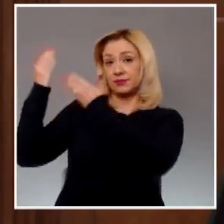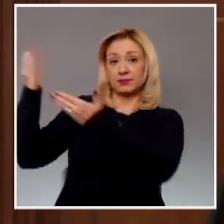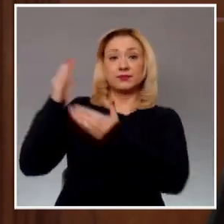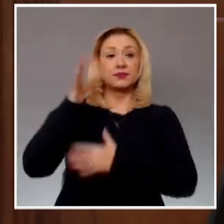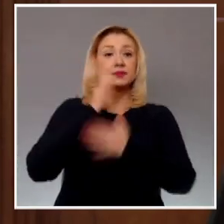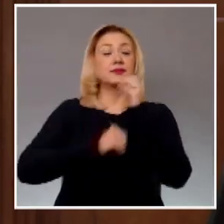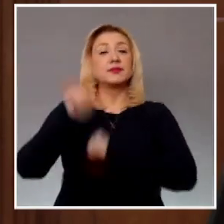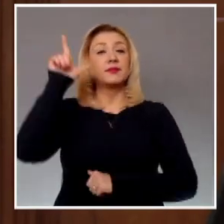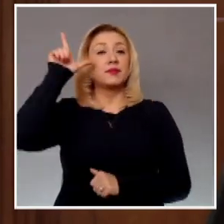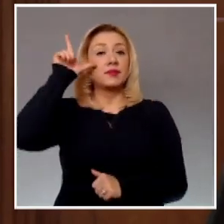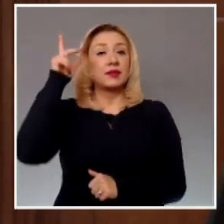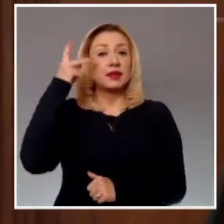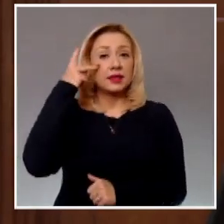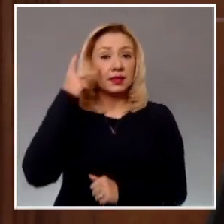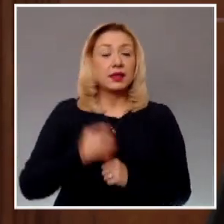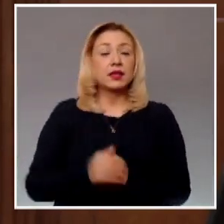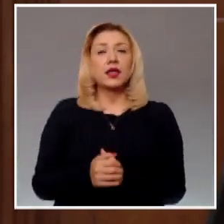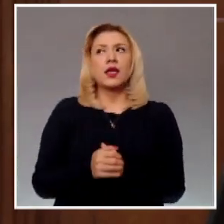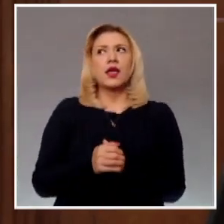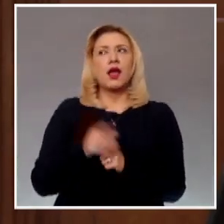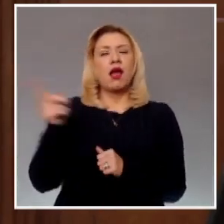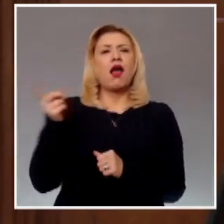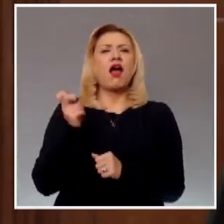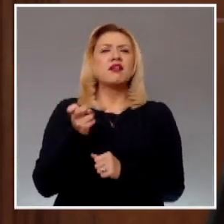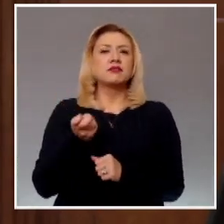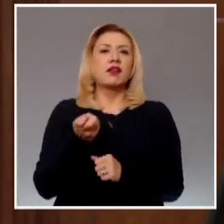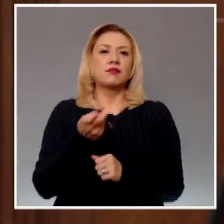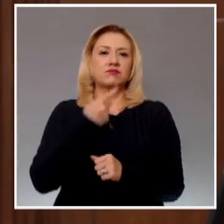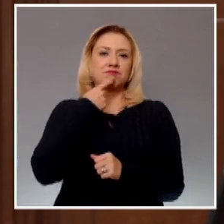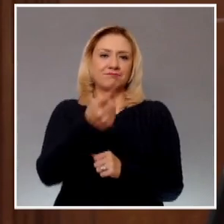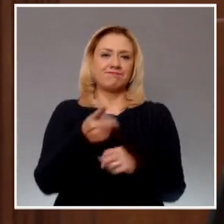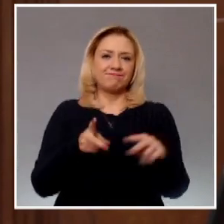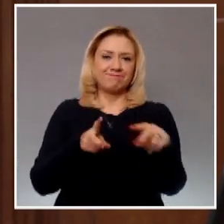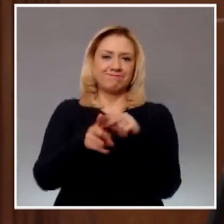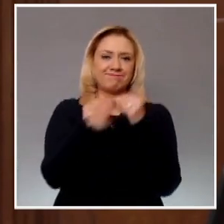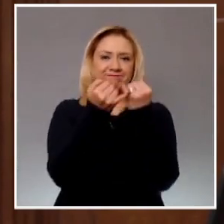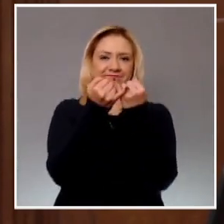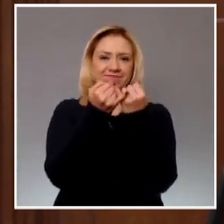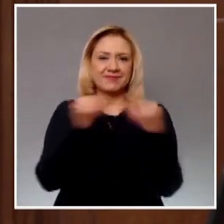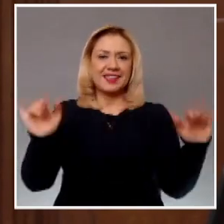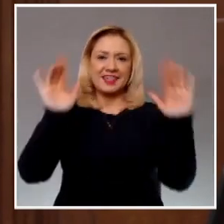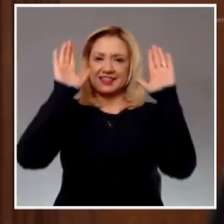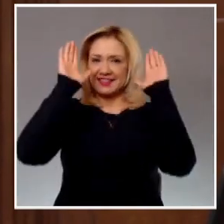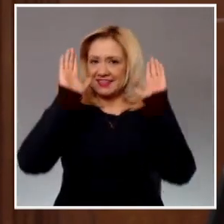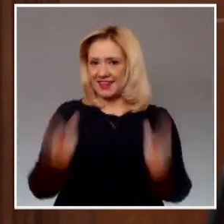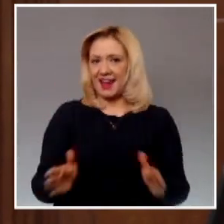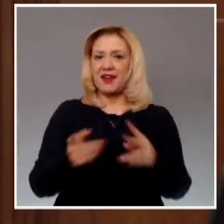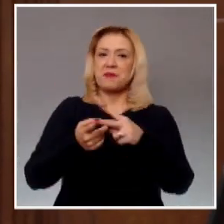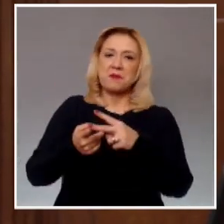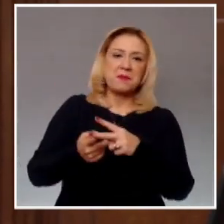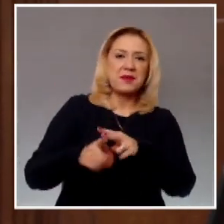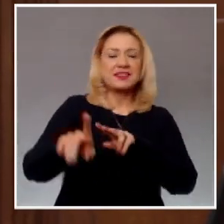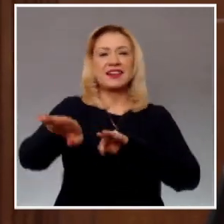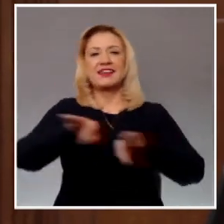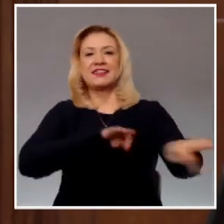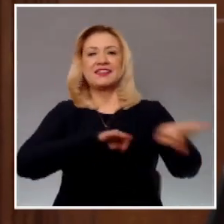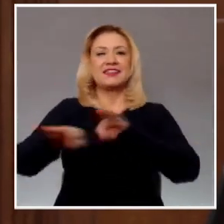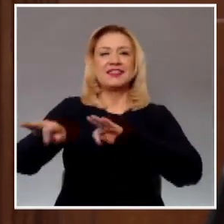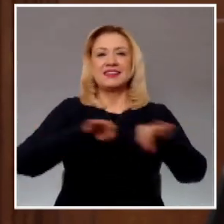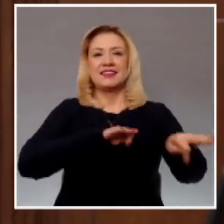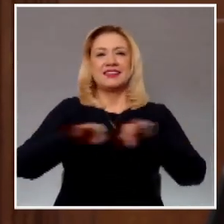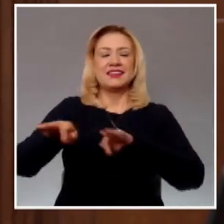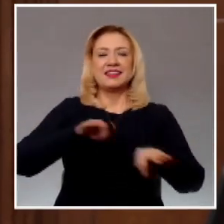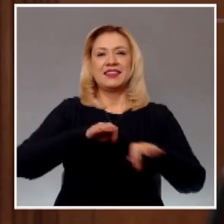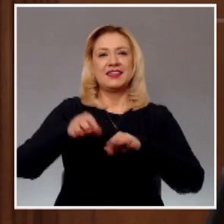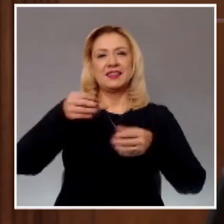Piña Hernández, realizó la declaratoria de apertura del primer periodo de sesiones de la Suprema Corte de Justicia